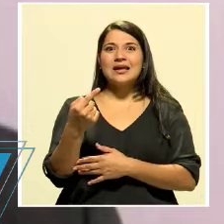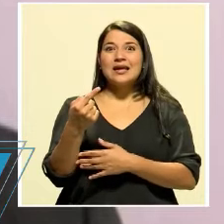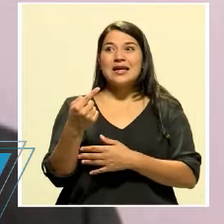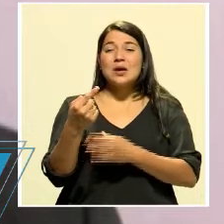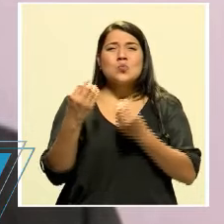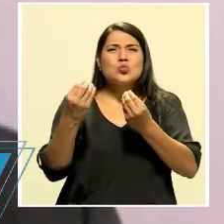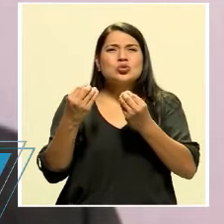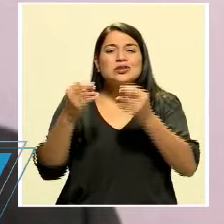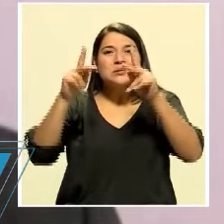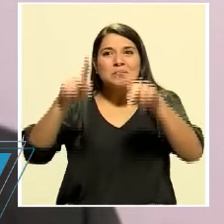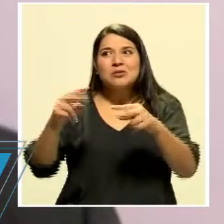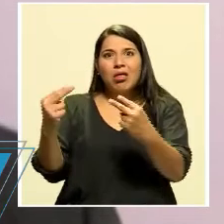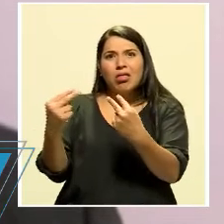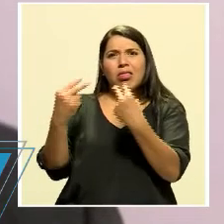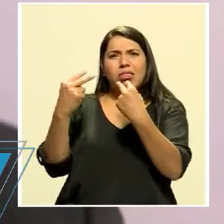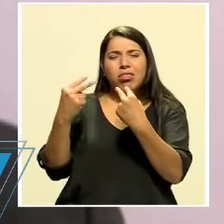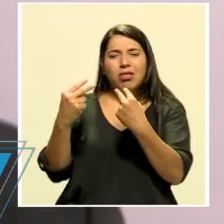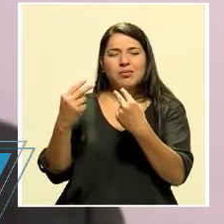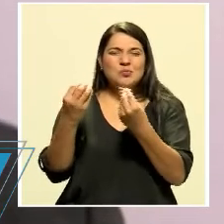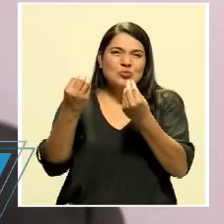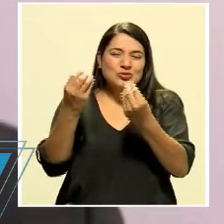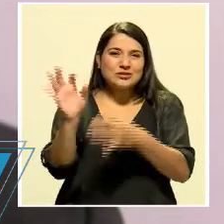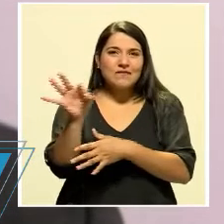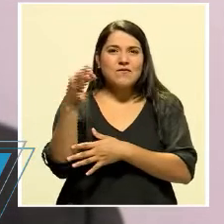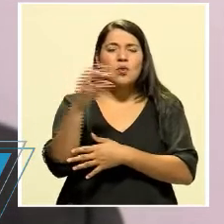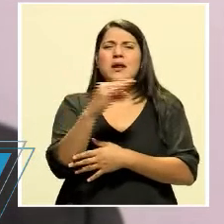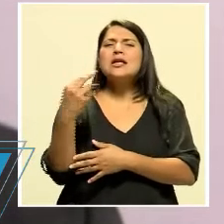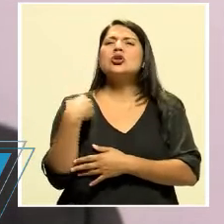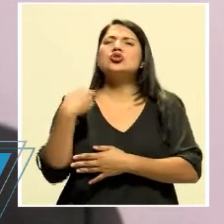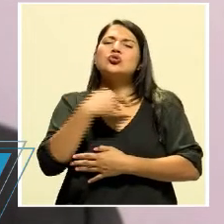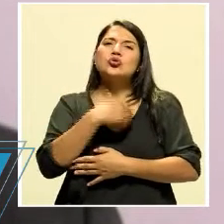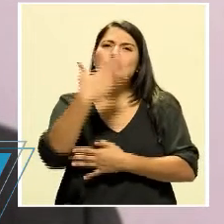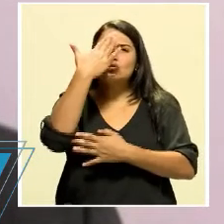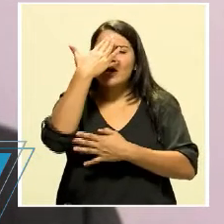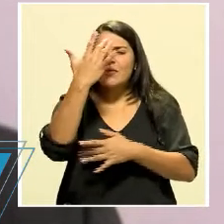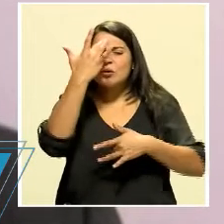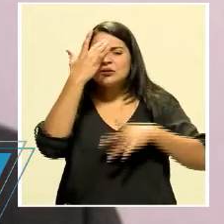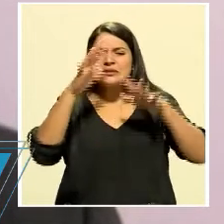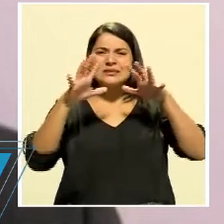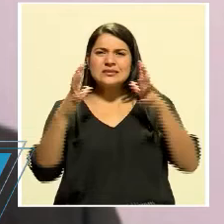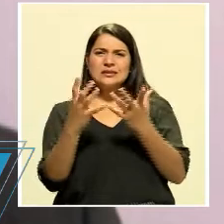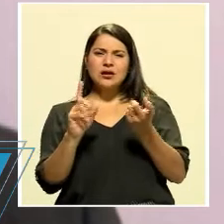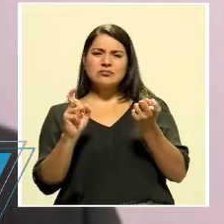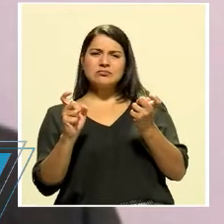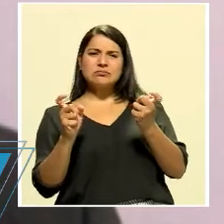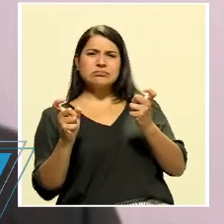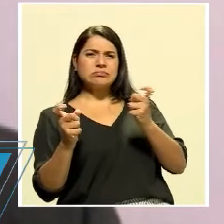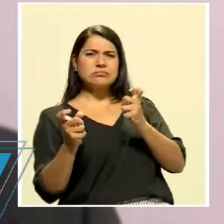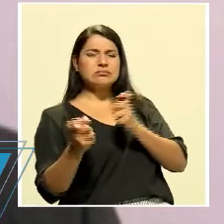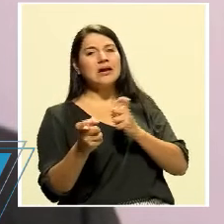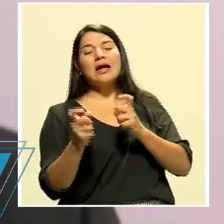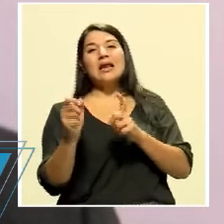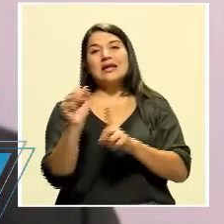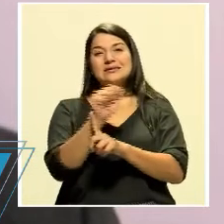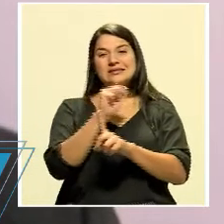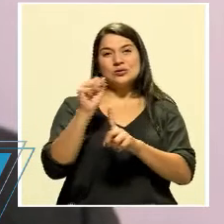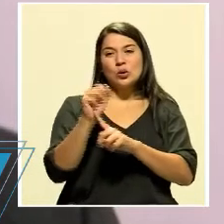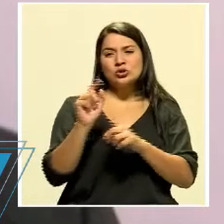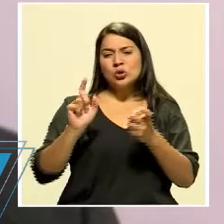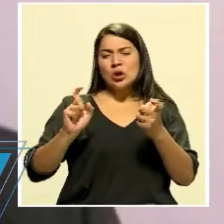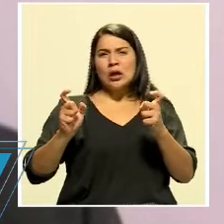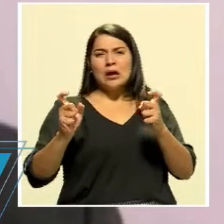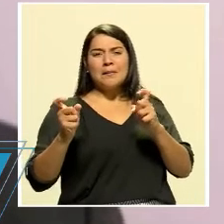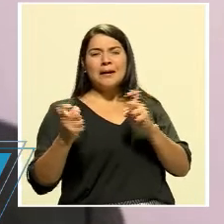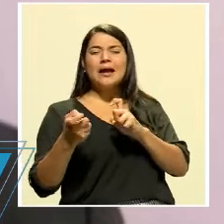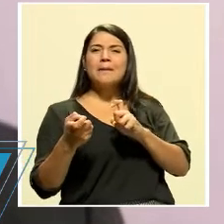múltiples de diferentes formas y sabemos también que la pandemia va cambiando su tonalidad, va cambiando su dinámica, va cambiando